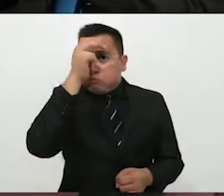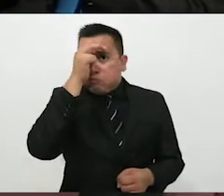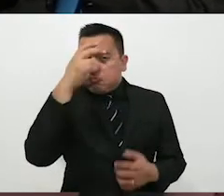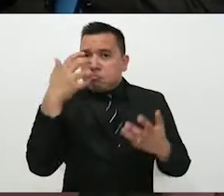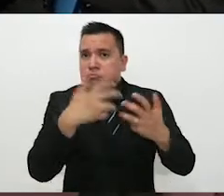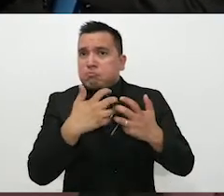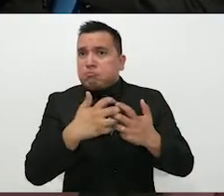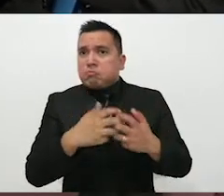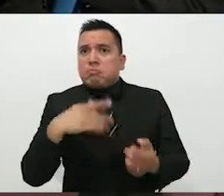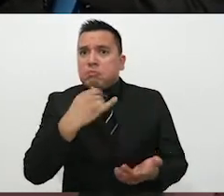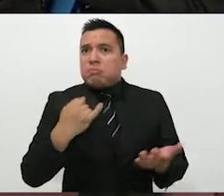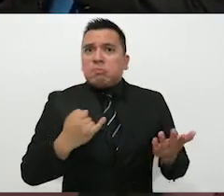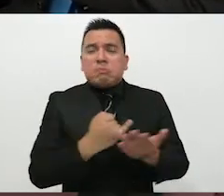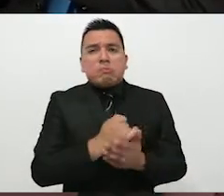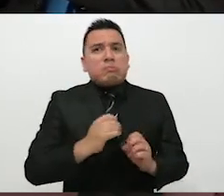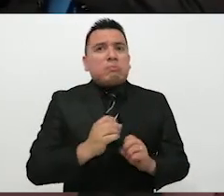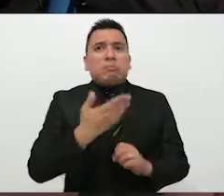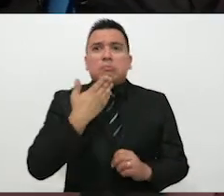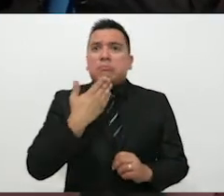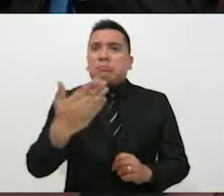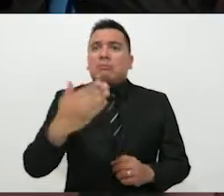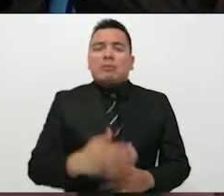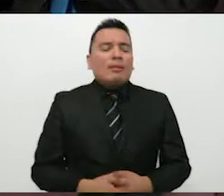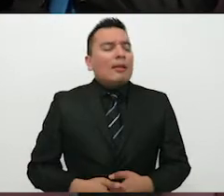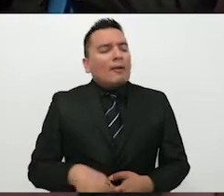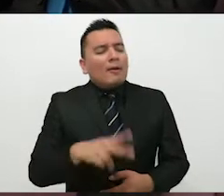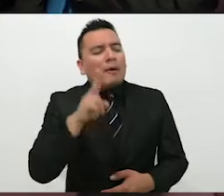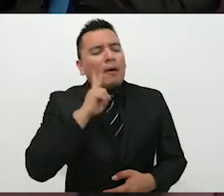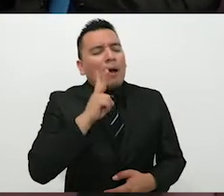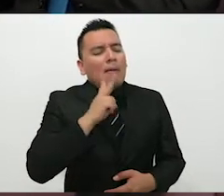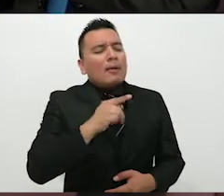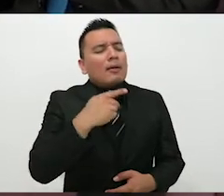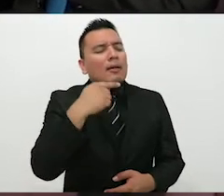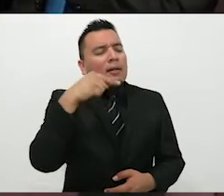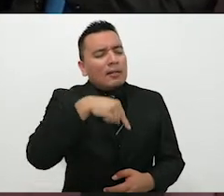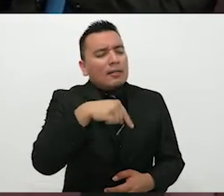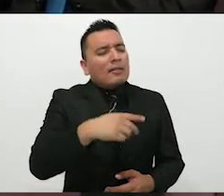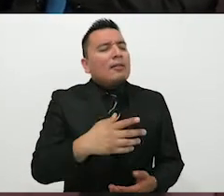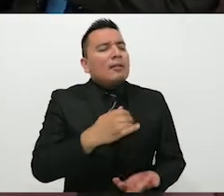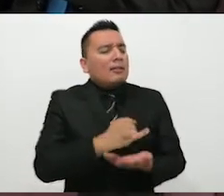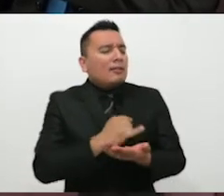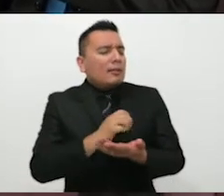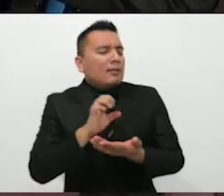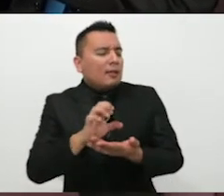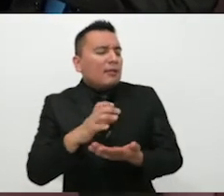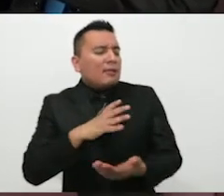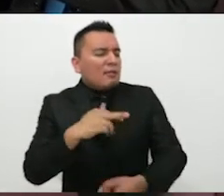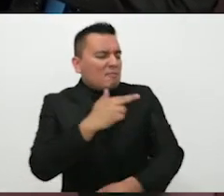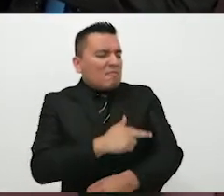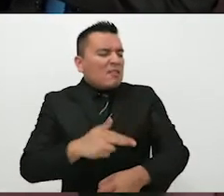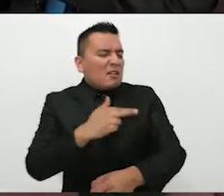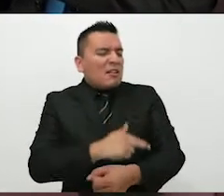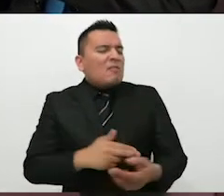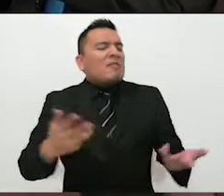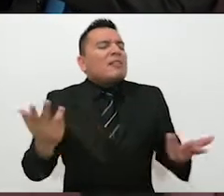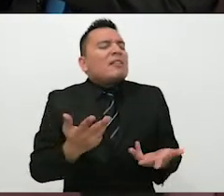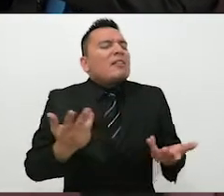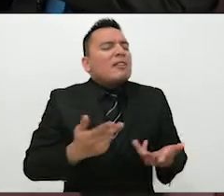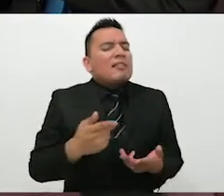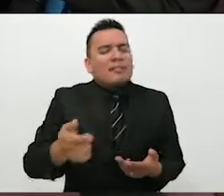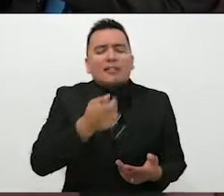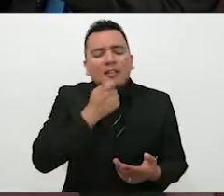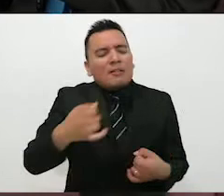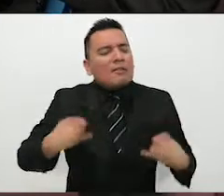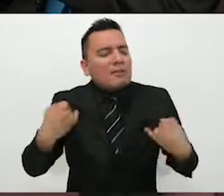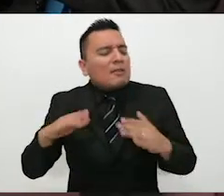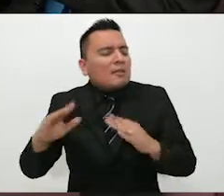tienen y que han venido formando con el paso del tiempo. Platícanos de los programas que tienen actualmente en esta Comisión de Educación Cívica